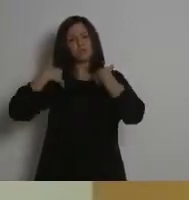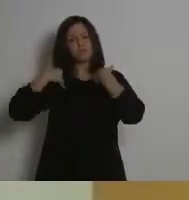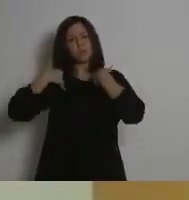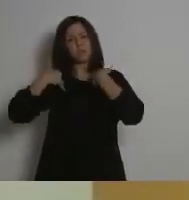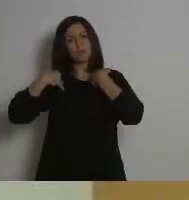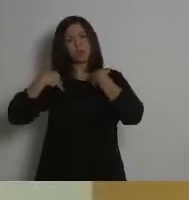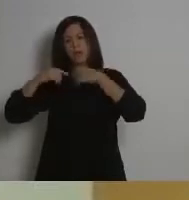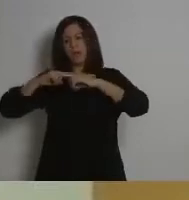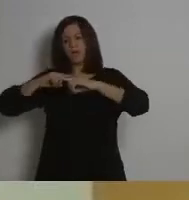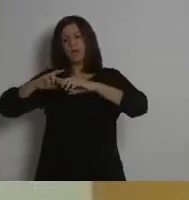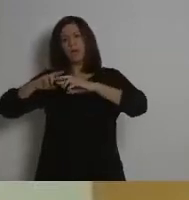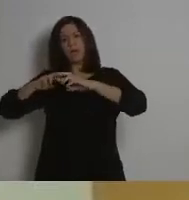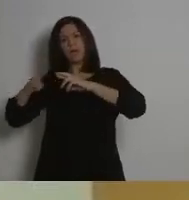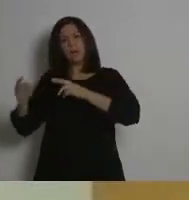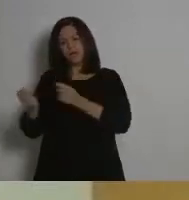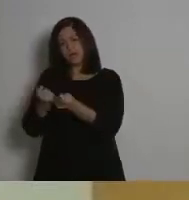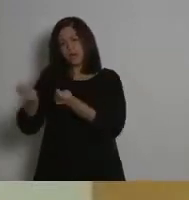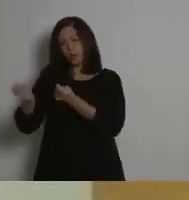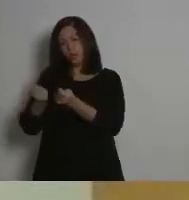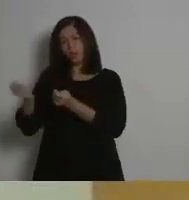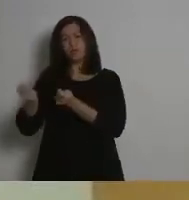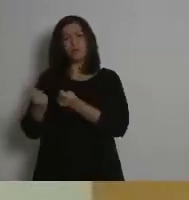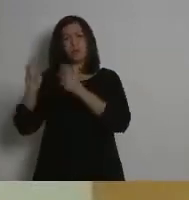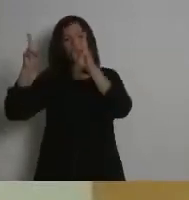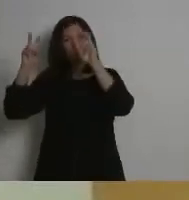análisis del mercado dentro de la asociación.